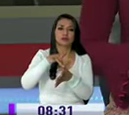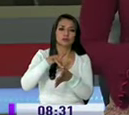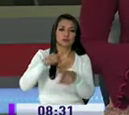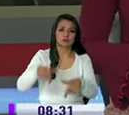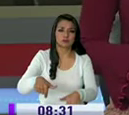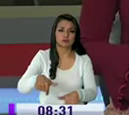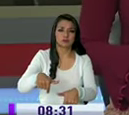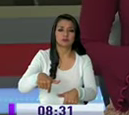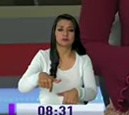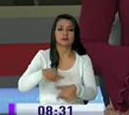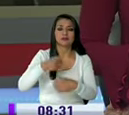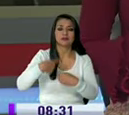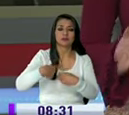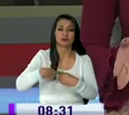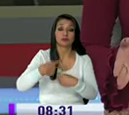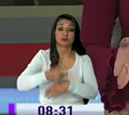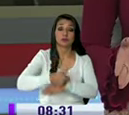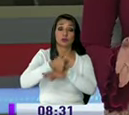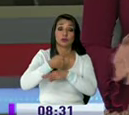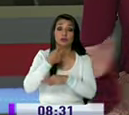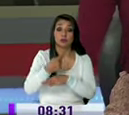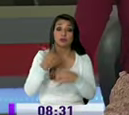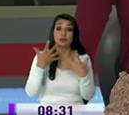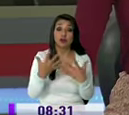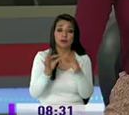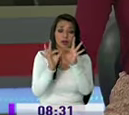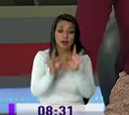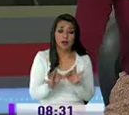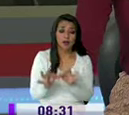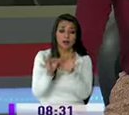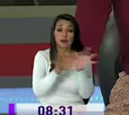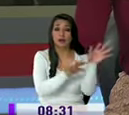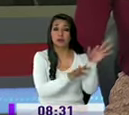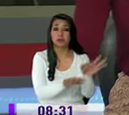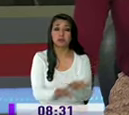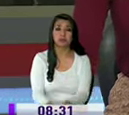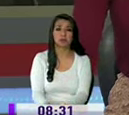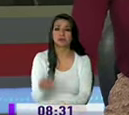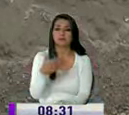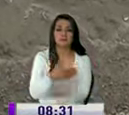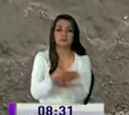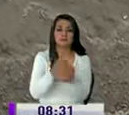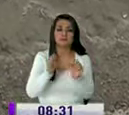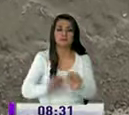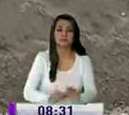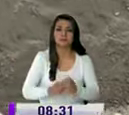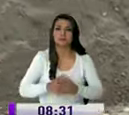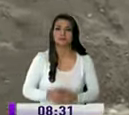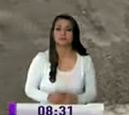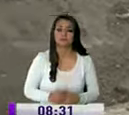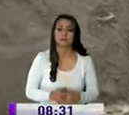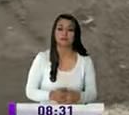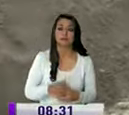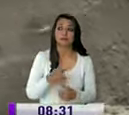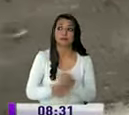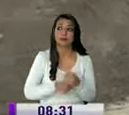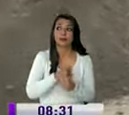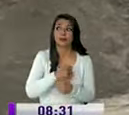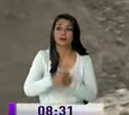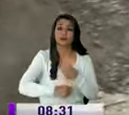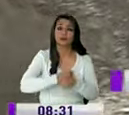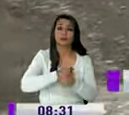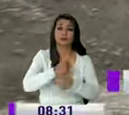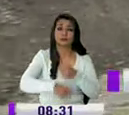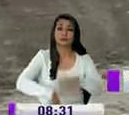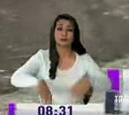autoridades capitalinas aseguran que la obra de mitigación evitará deslizamientos de tierra durante décadas con cada aguacero